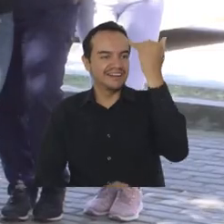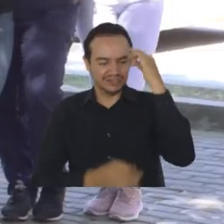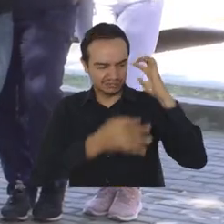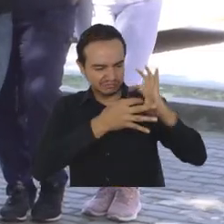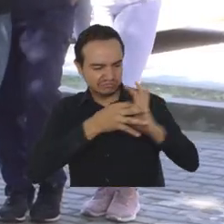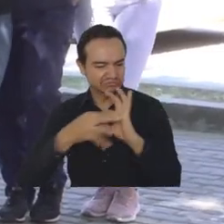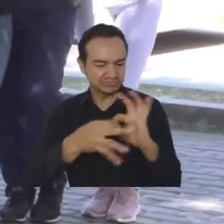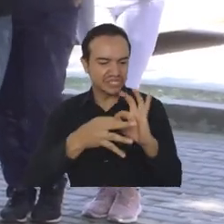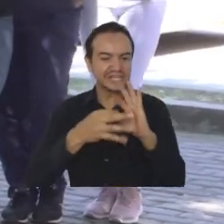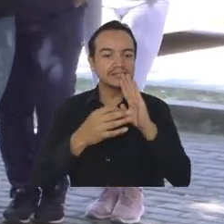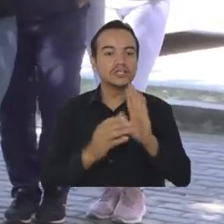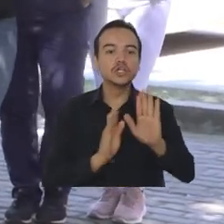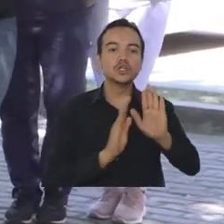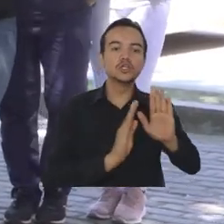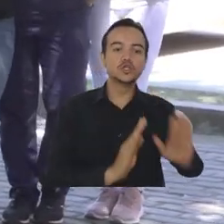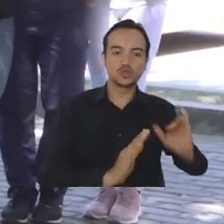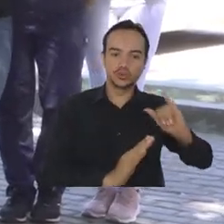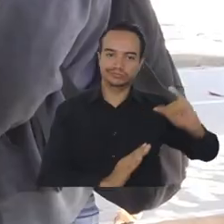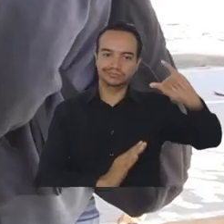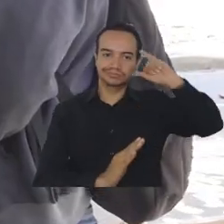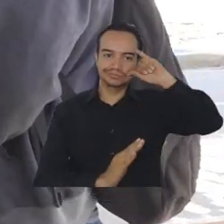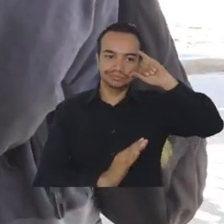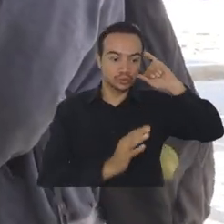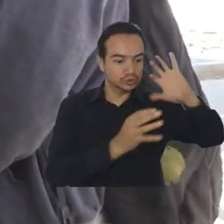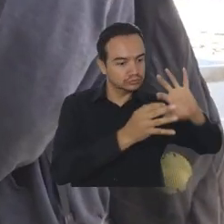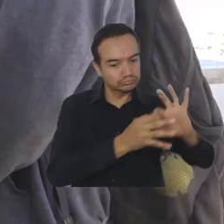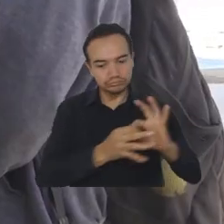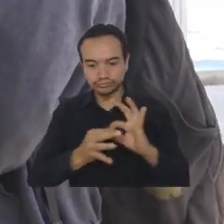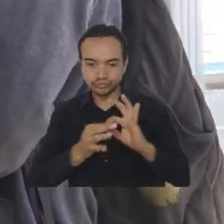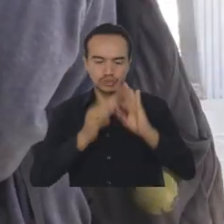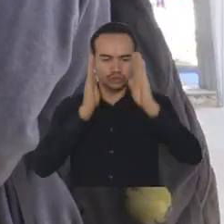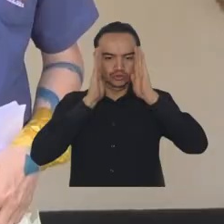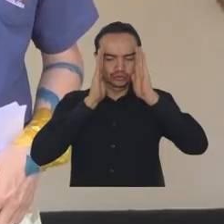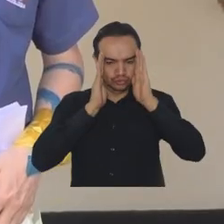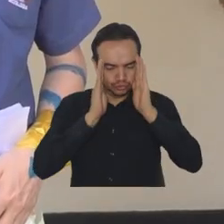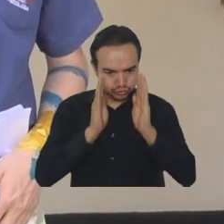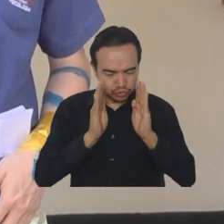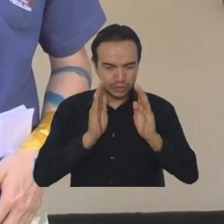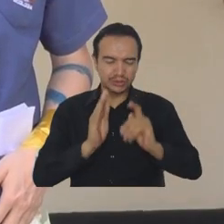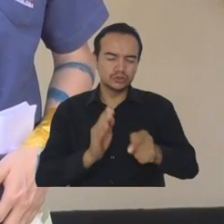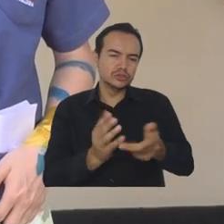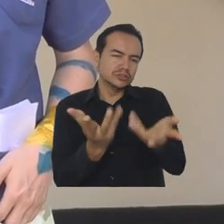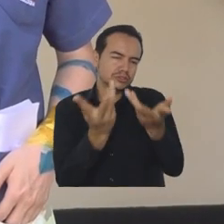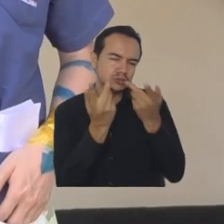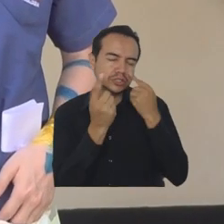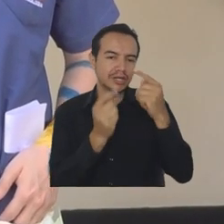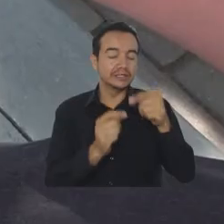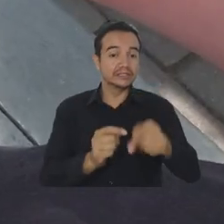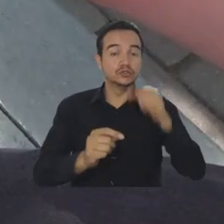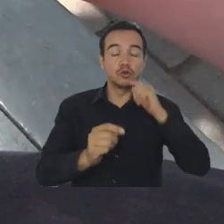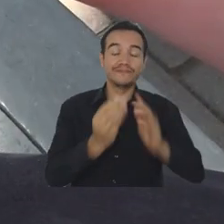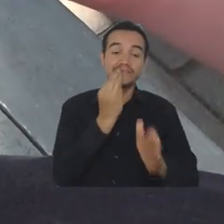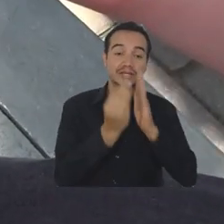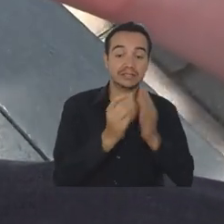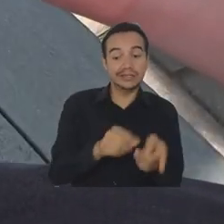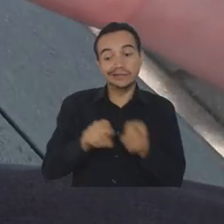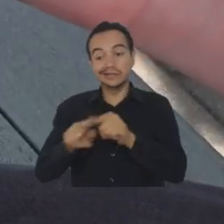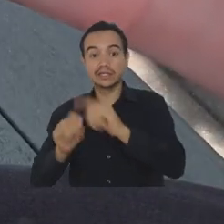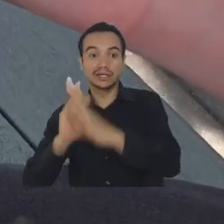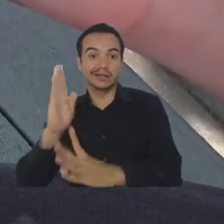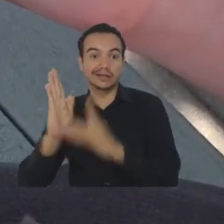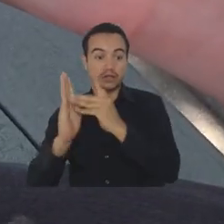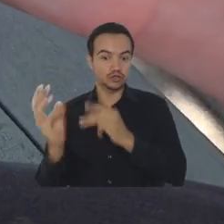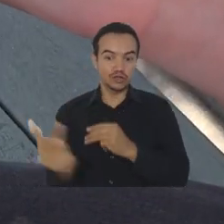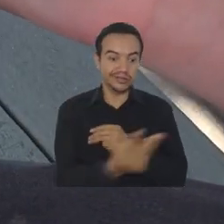trabajo mancomunado entre el programa de atención psicológica, el centro de escucha de bienestar universitario y la dirección de desarrollo estudiantil, se creó la